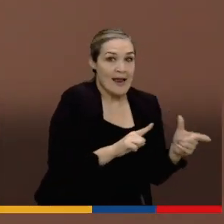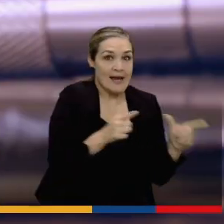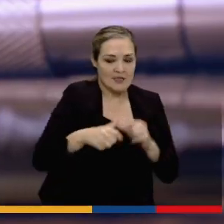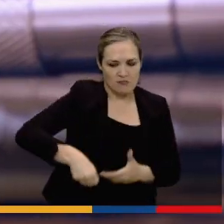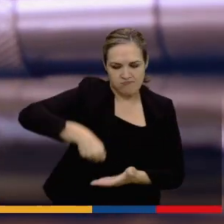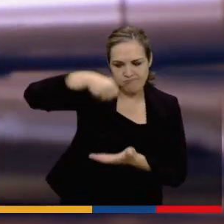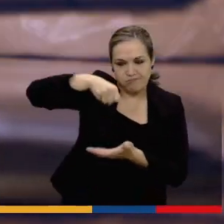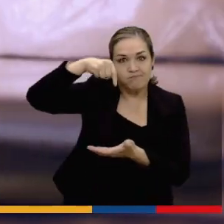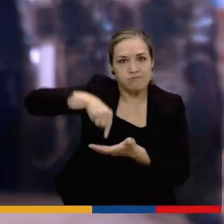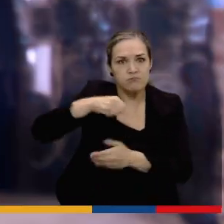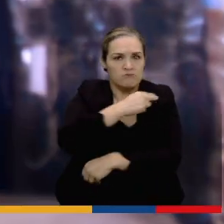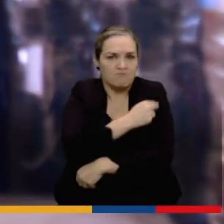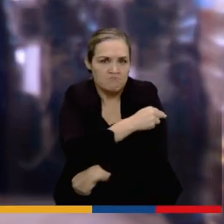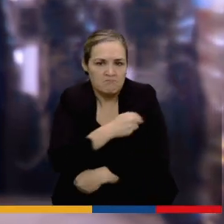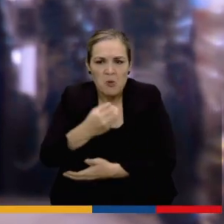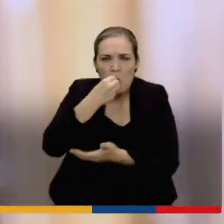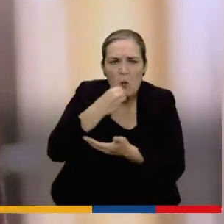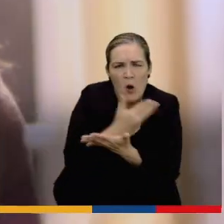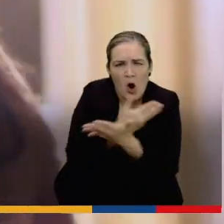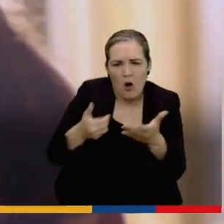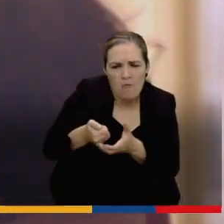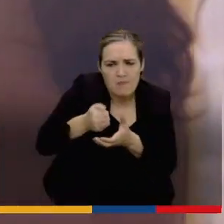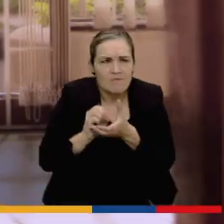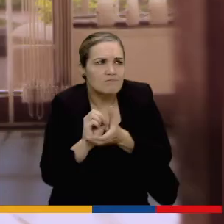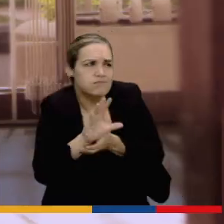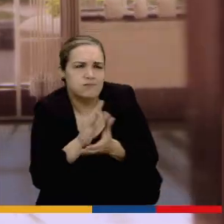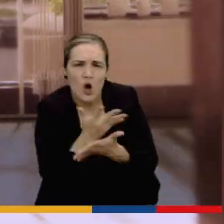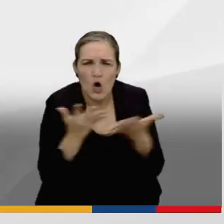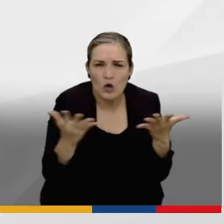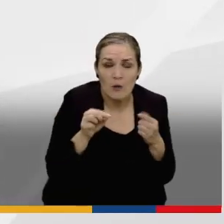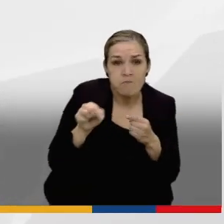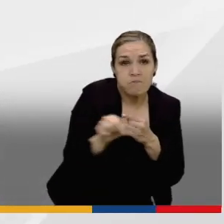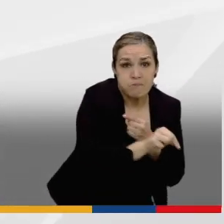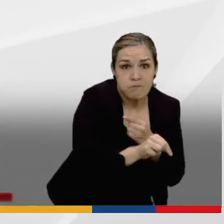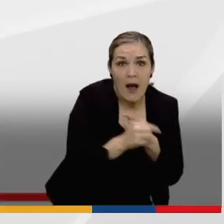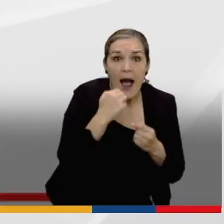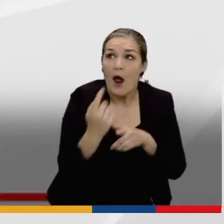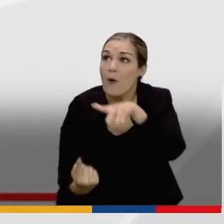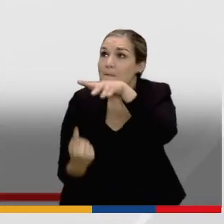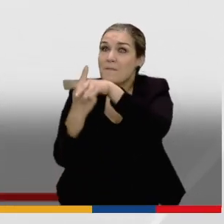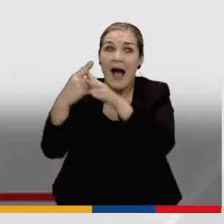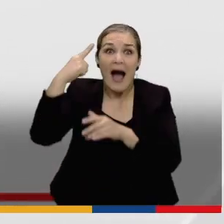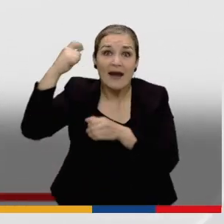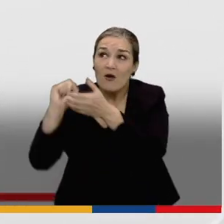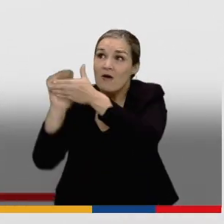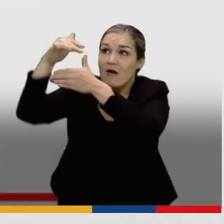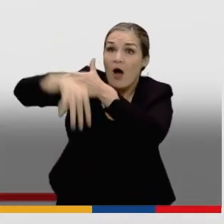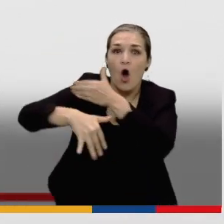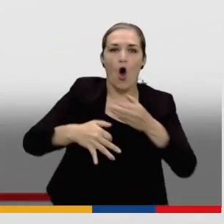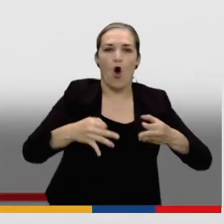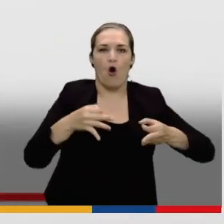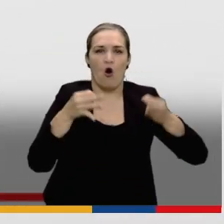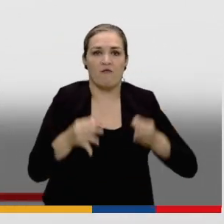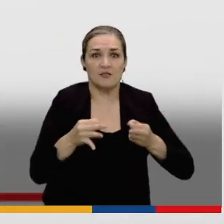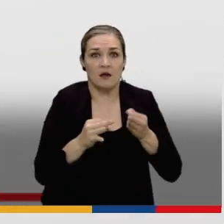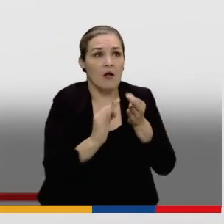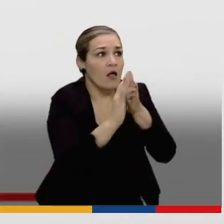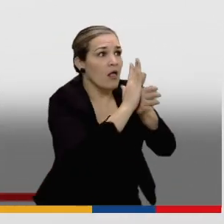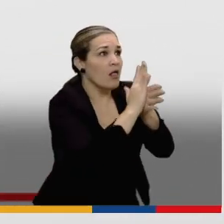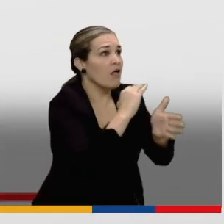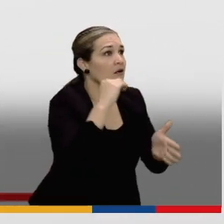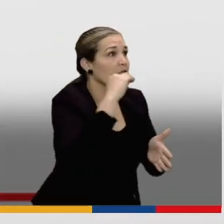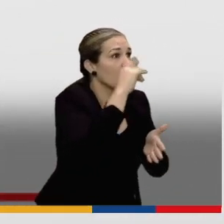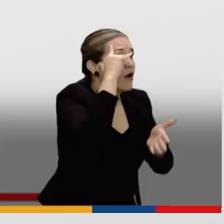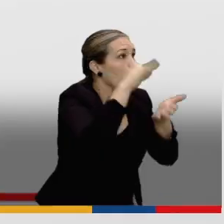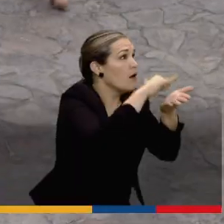maletín de emergencias. Ante una situación de riesgo por volcán, infórmate por los canales oficiales. No prestes atención a las cadenas